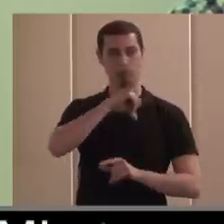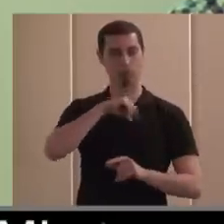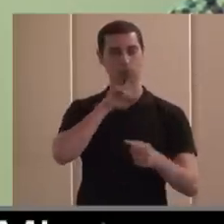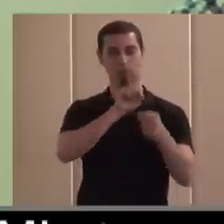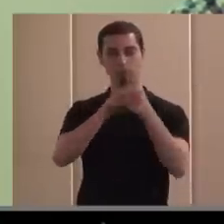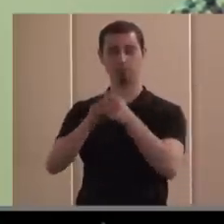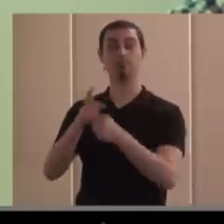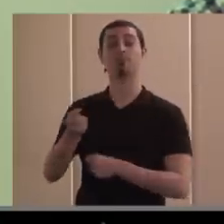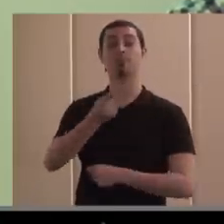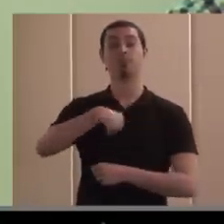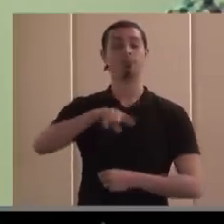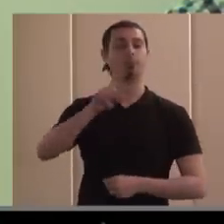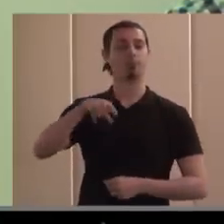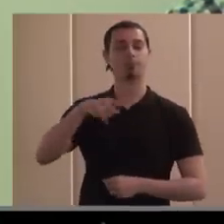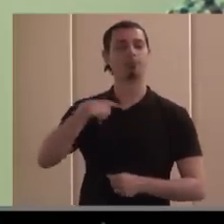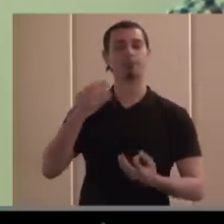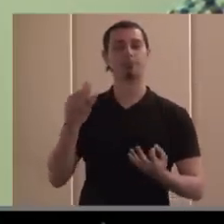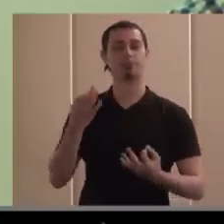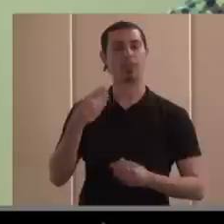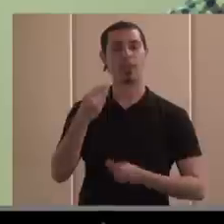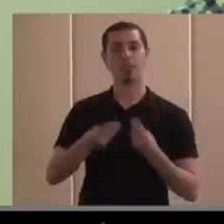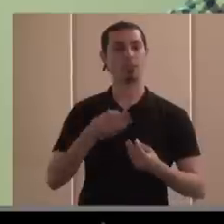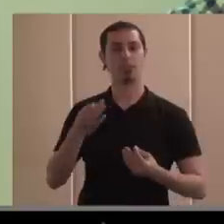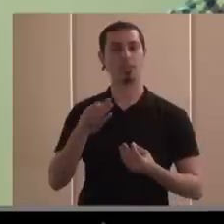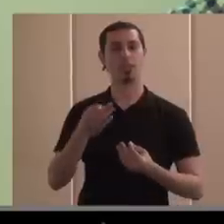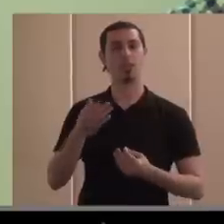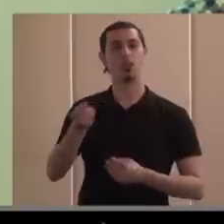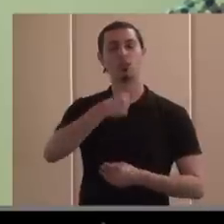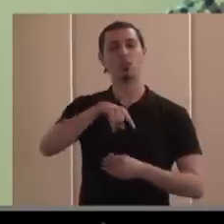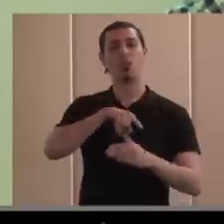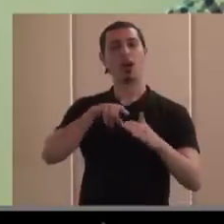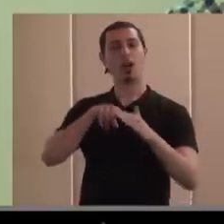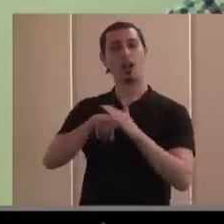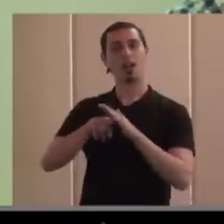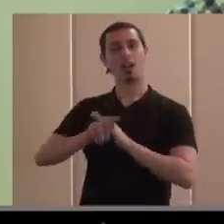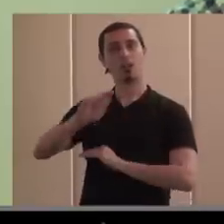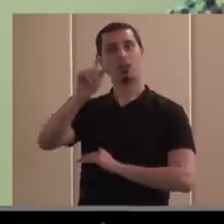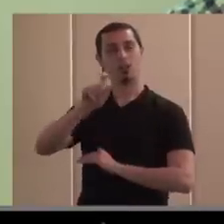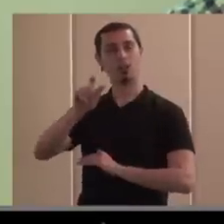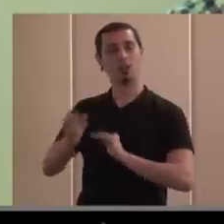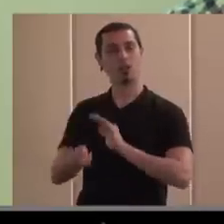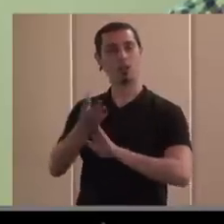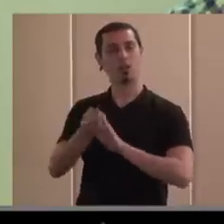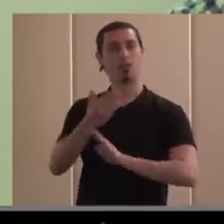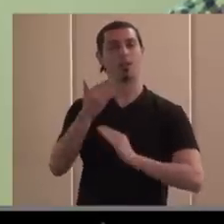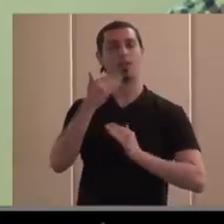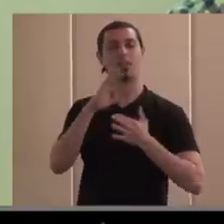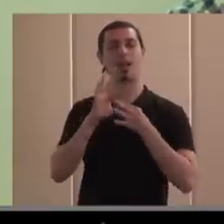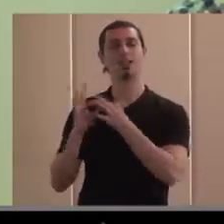después también lo que hacemos también tratar de sumar también otros agentes a través de alianzas la